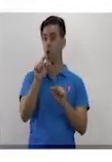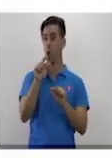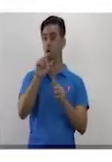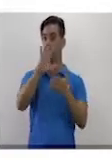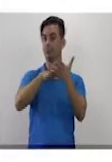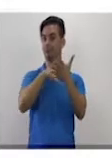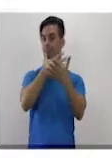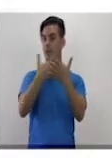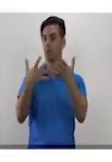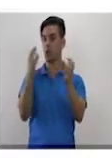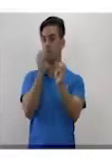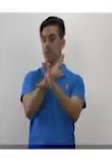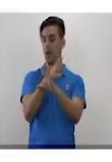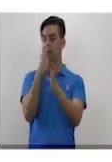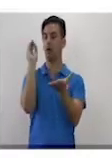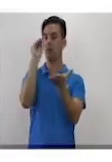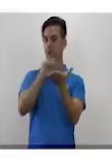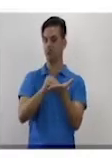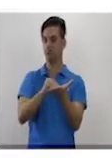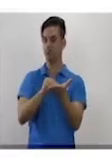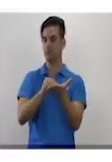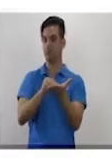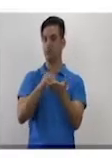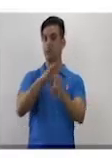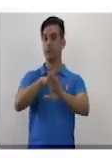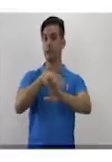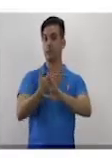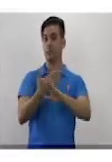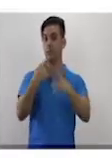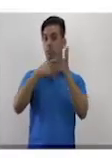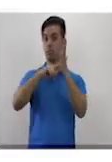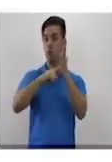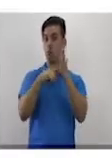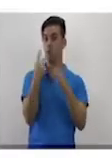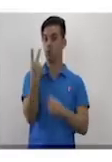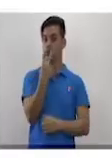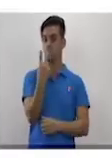en tu tabla. Después tienes el producto de dos monomios.